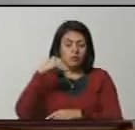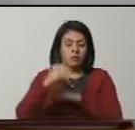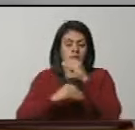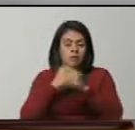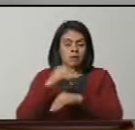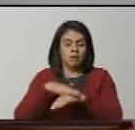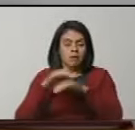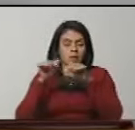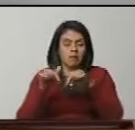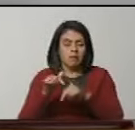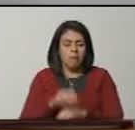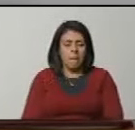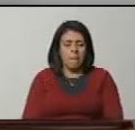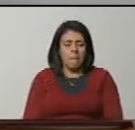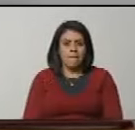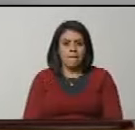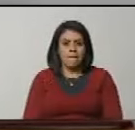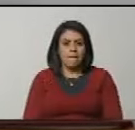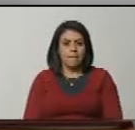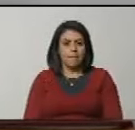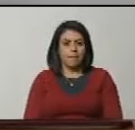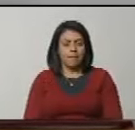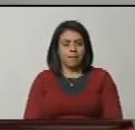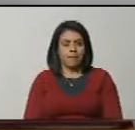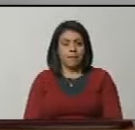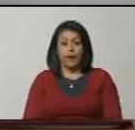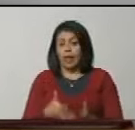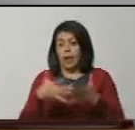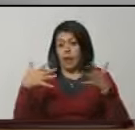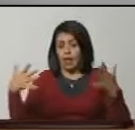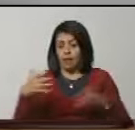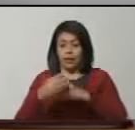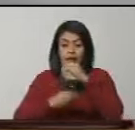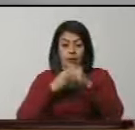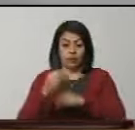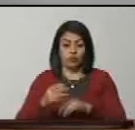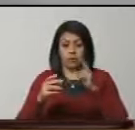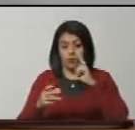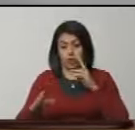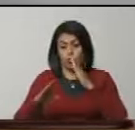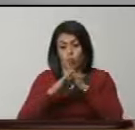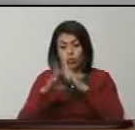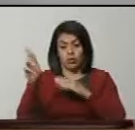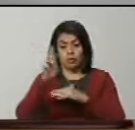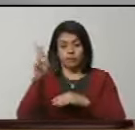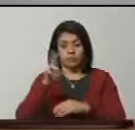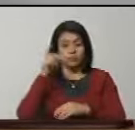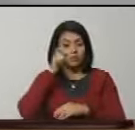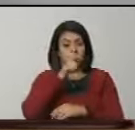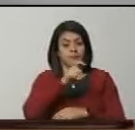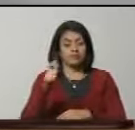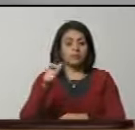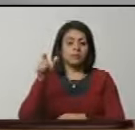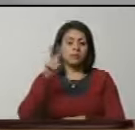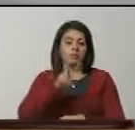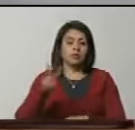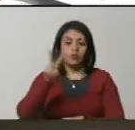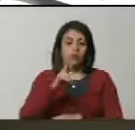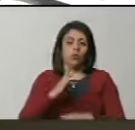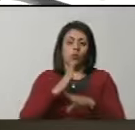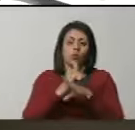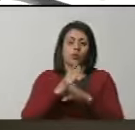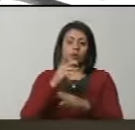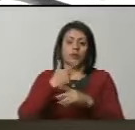desde el punto de vista de los graves hechos que hemos visto contra la República, contra el pueblo de Venezuela, contra nuestro